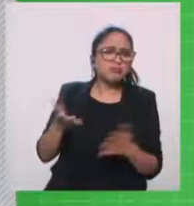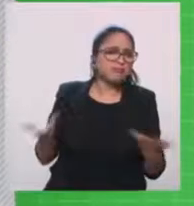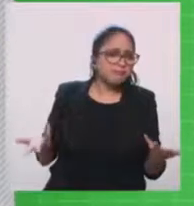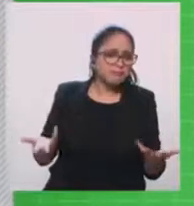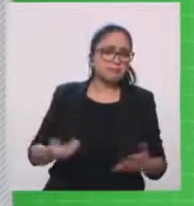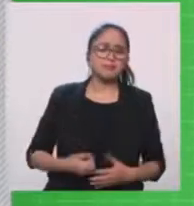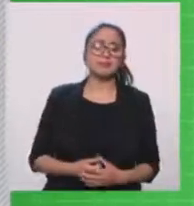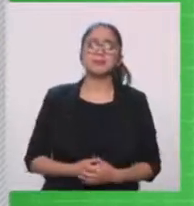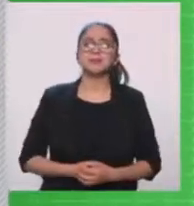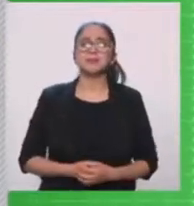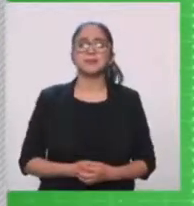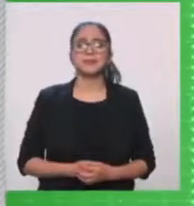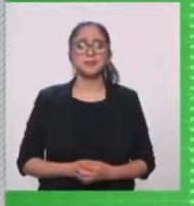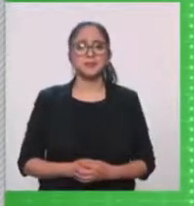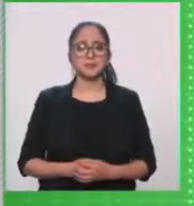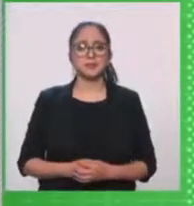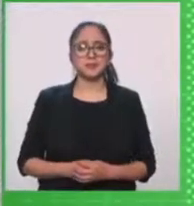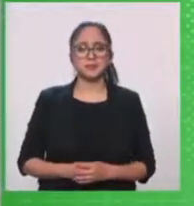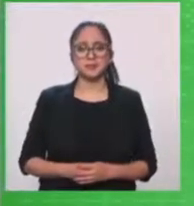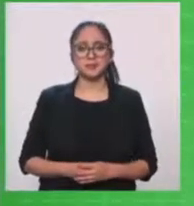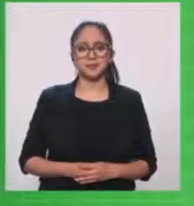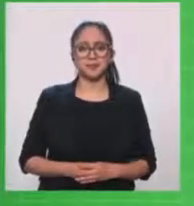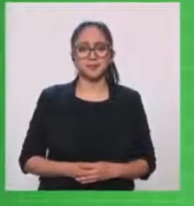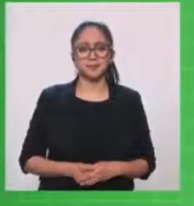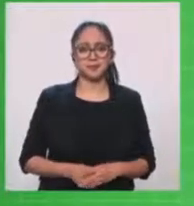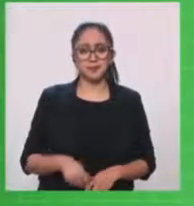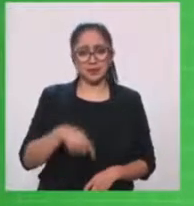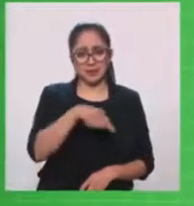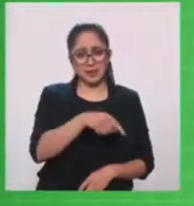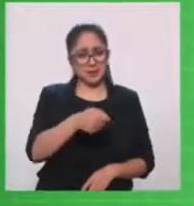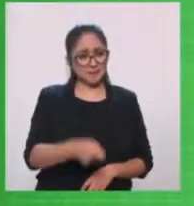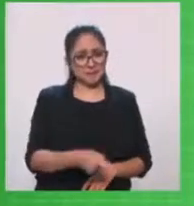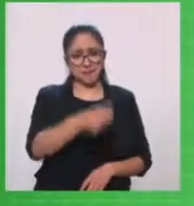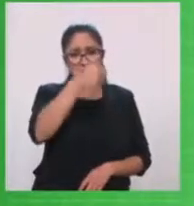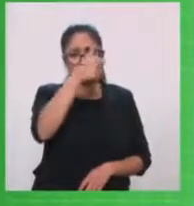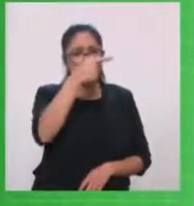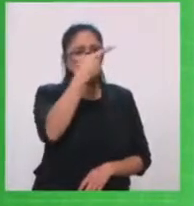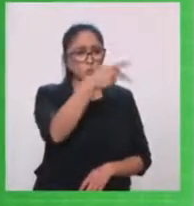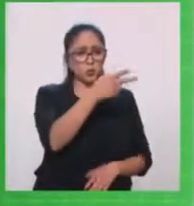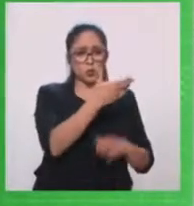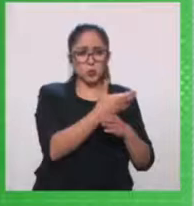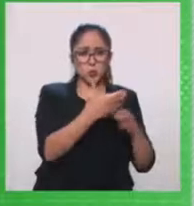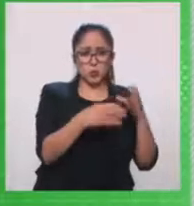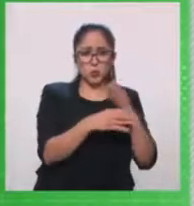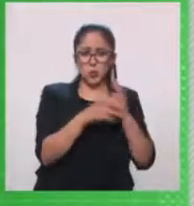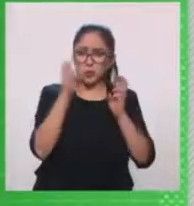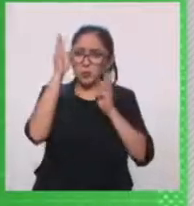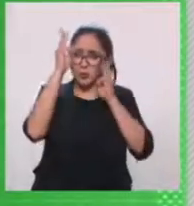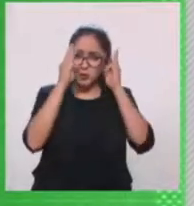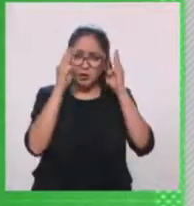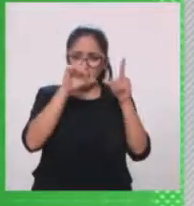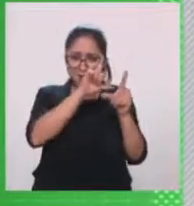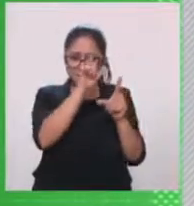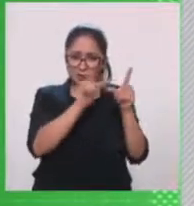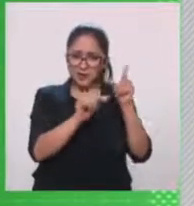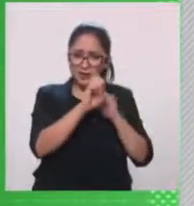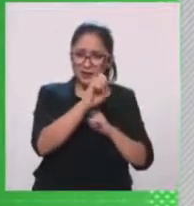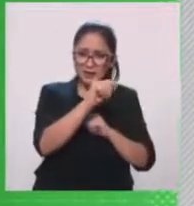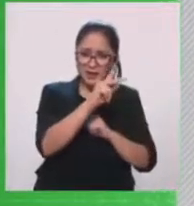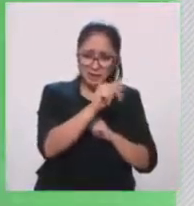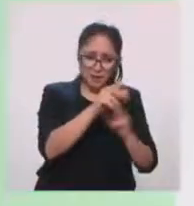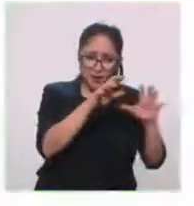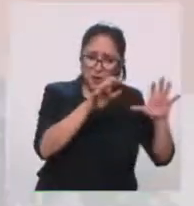para empezar, trabajamos con el acervo del Museo Nacional de la Estampa, es decir, con la obra que ya